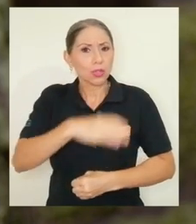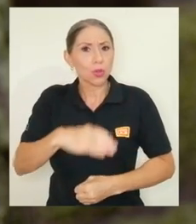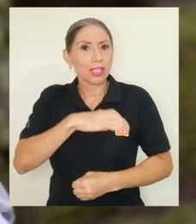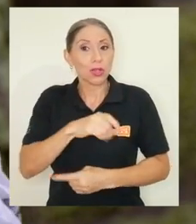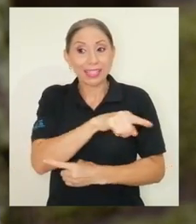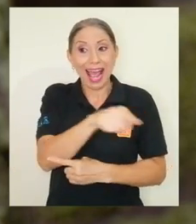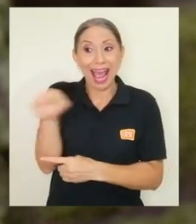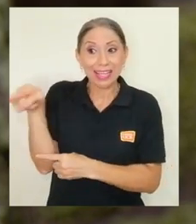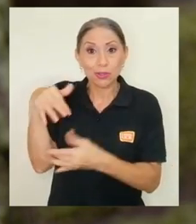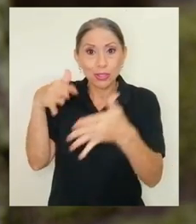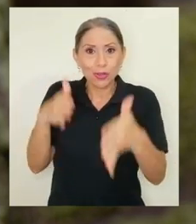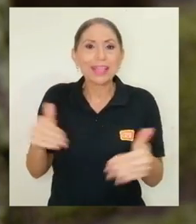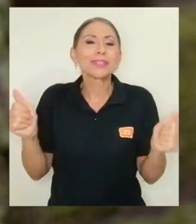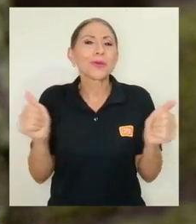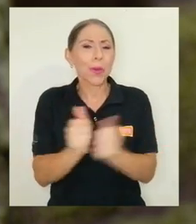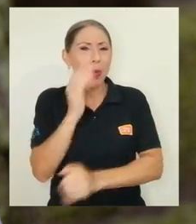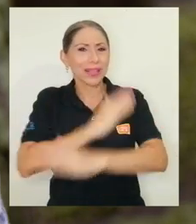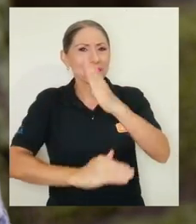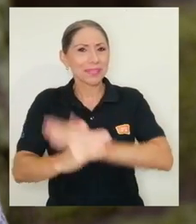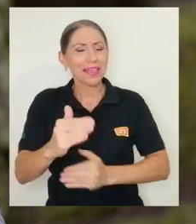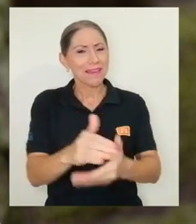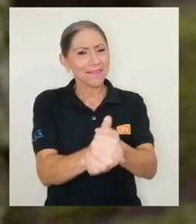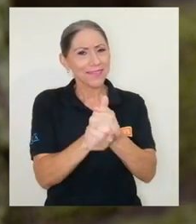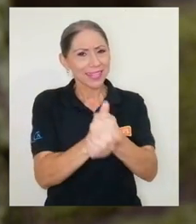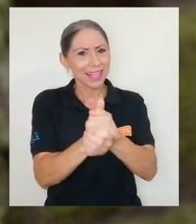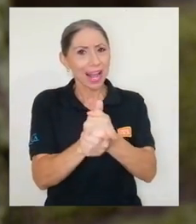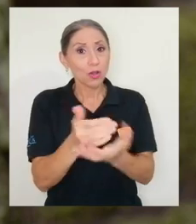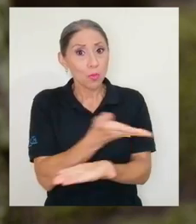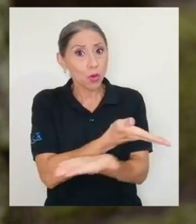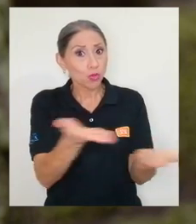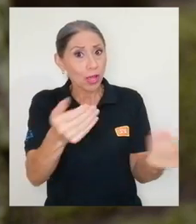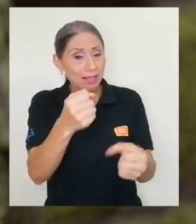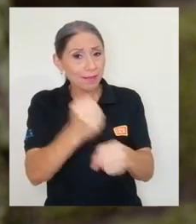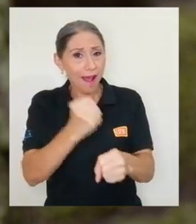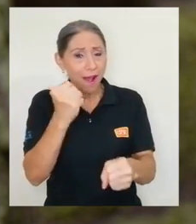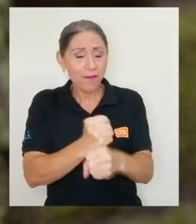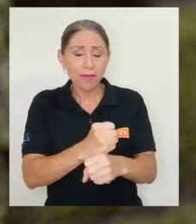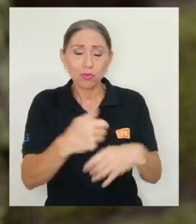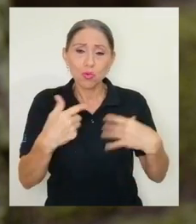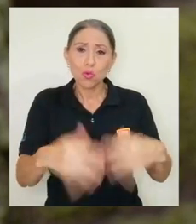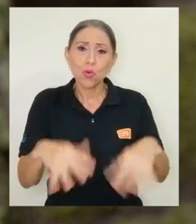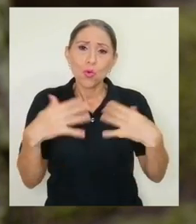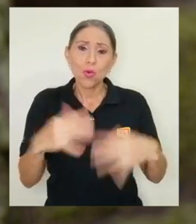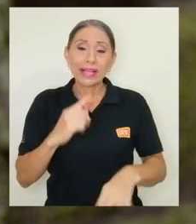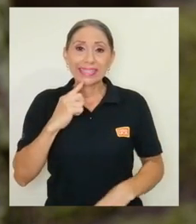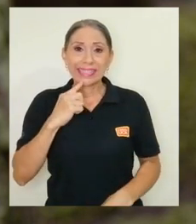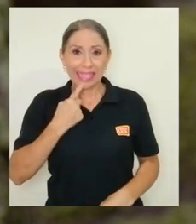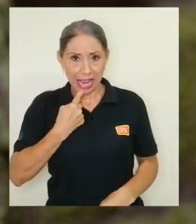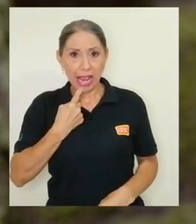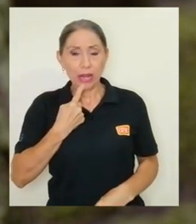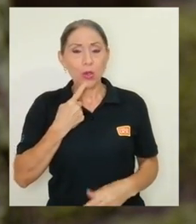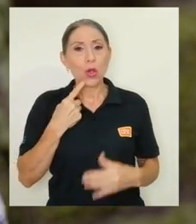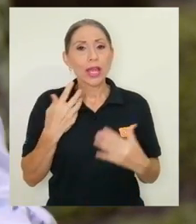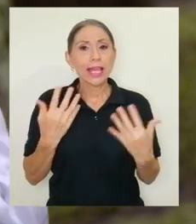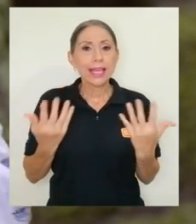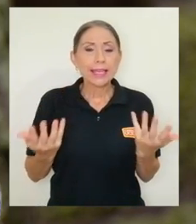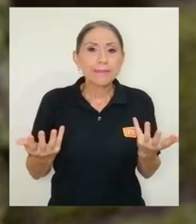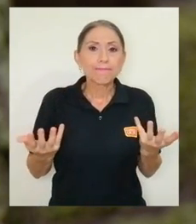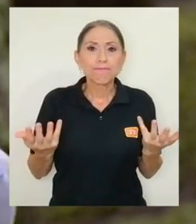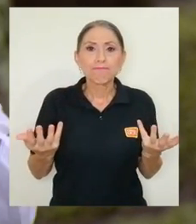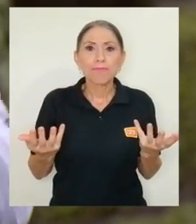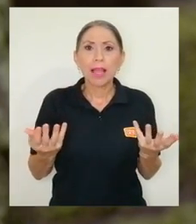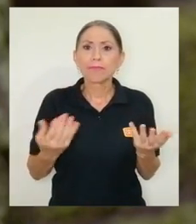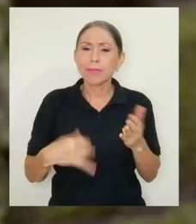estudiantes con alguna condición de discapacidad. Y felicitarlos porque ustedes hacen un trabajo de verdad muy, muy serio y muy